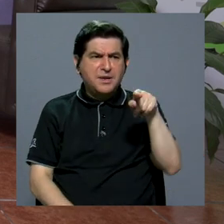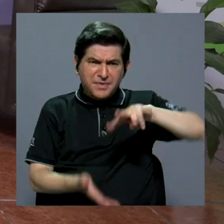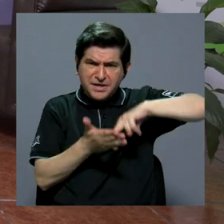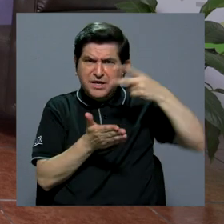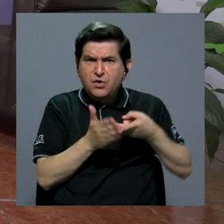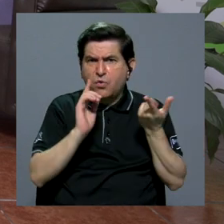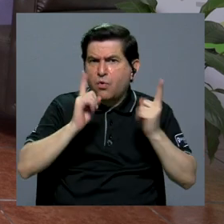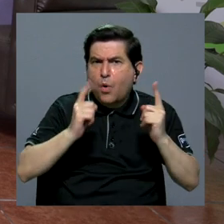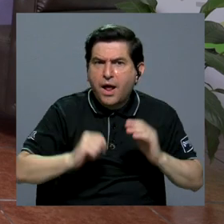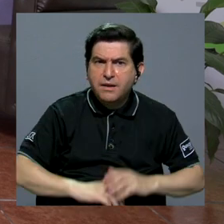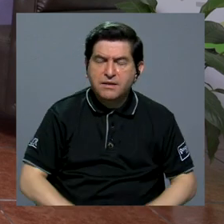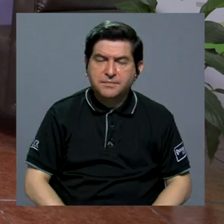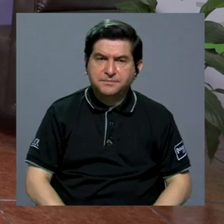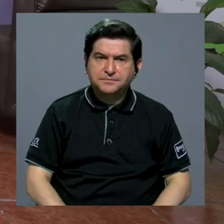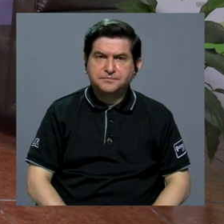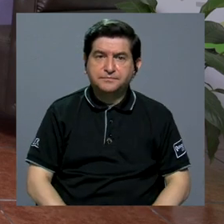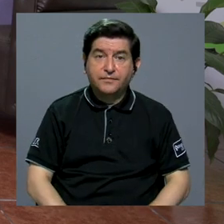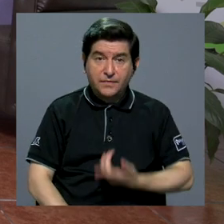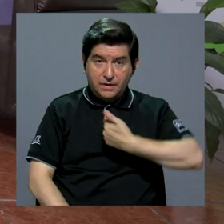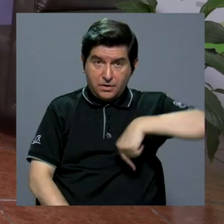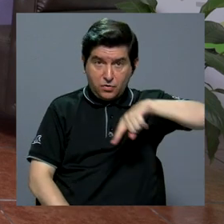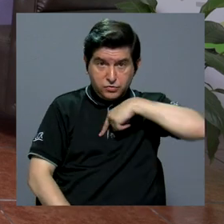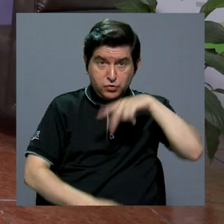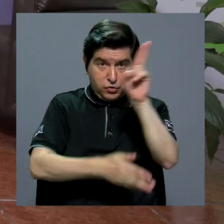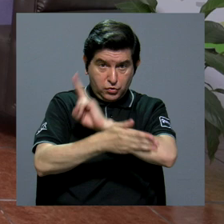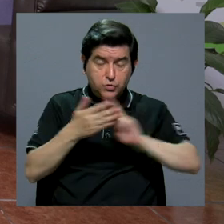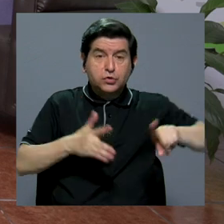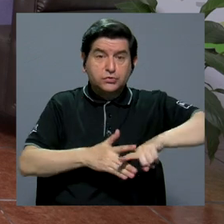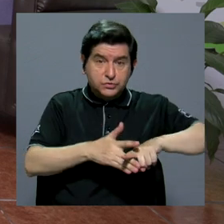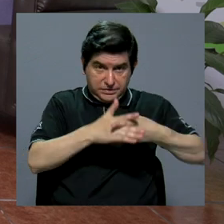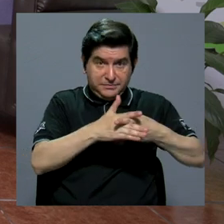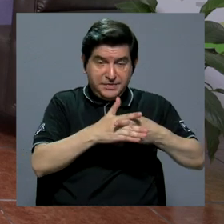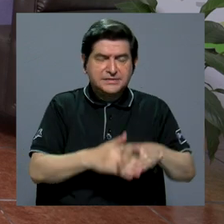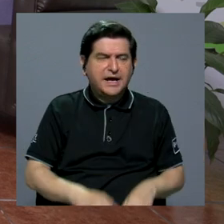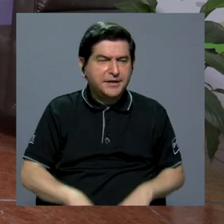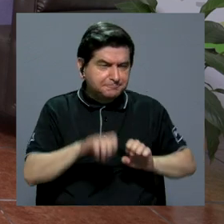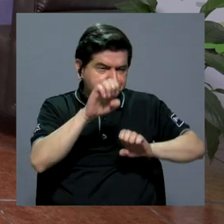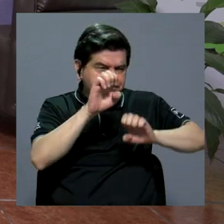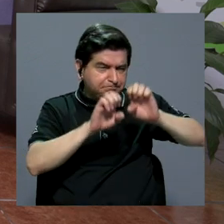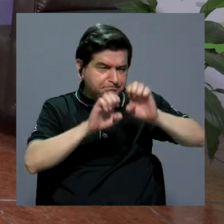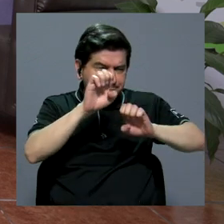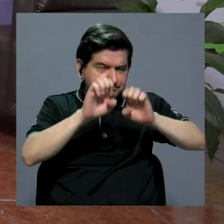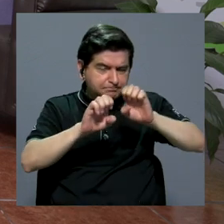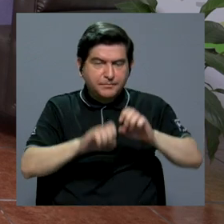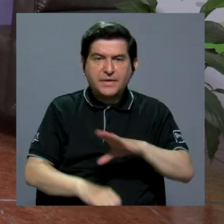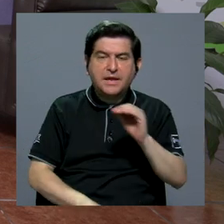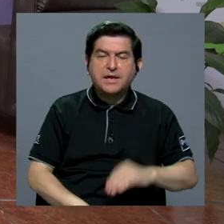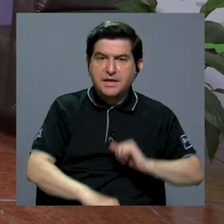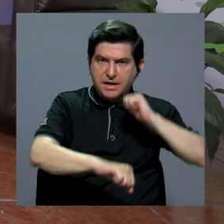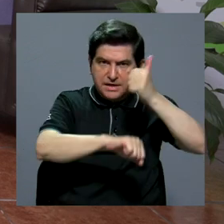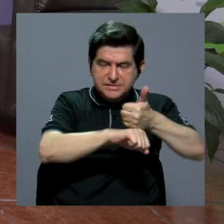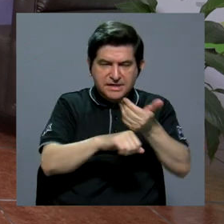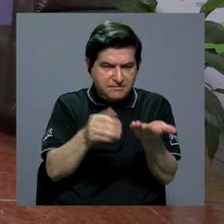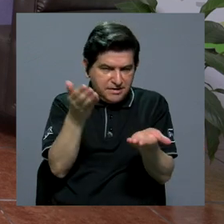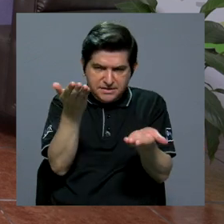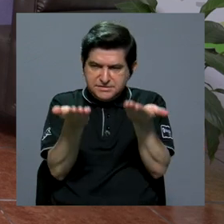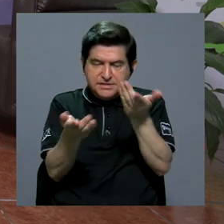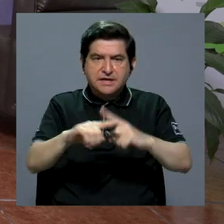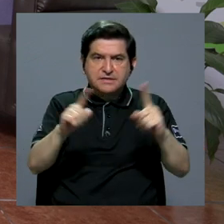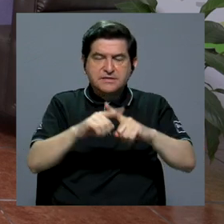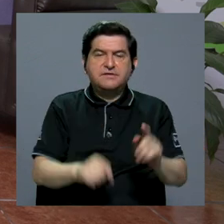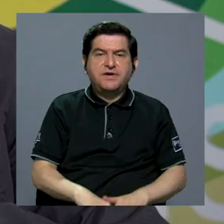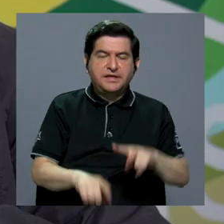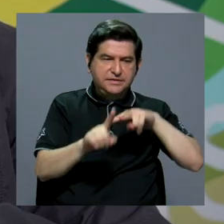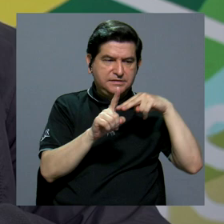conlleva? Sí, nosotros como academia hemos empezado a valorar y a colocar en una balanza los diferentes